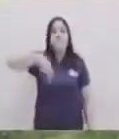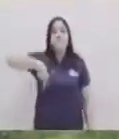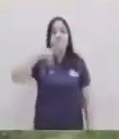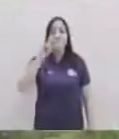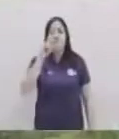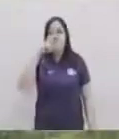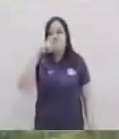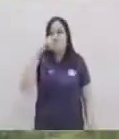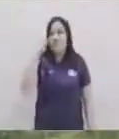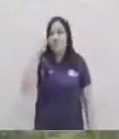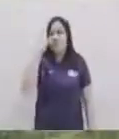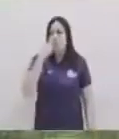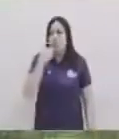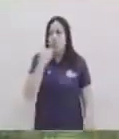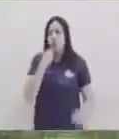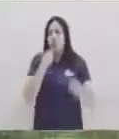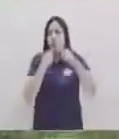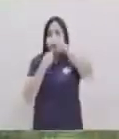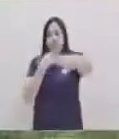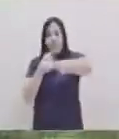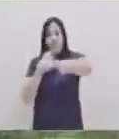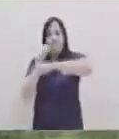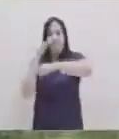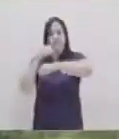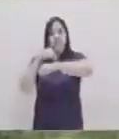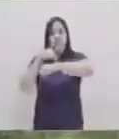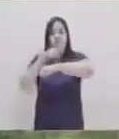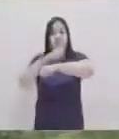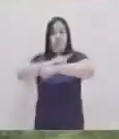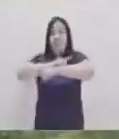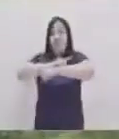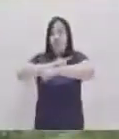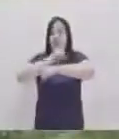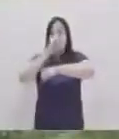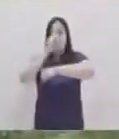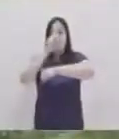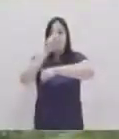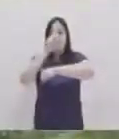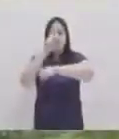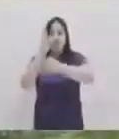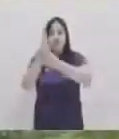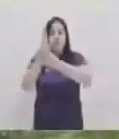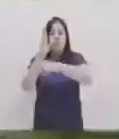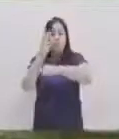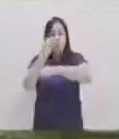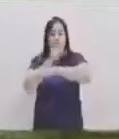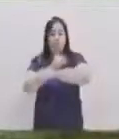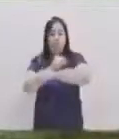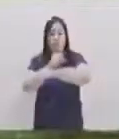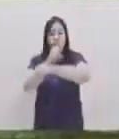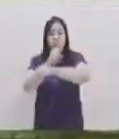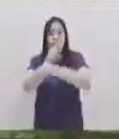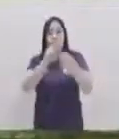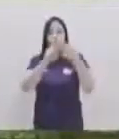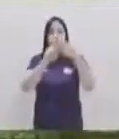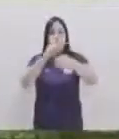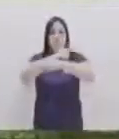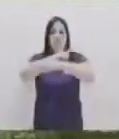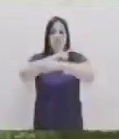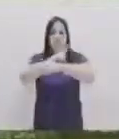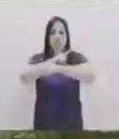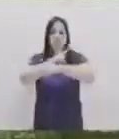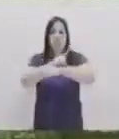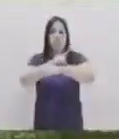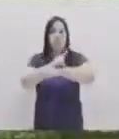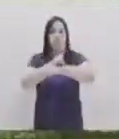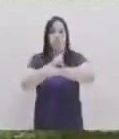movimiento inicial de hora solo que ahora vamos a tener las dos manos pegadas con los puños pero abre el dedo índice y se va a